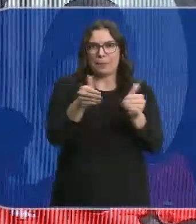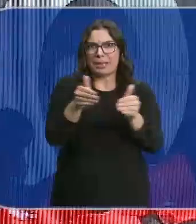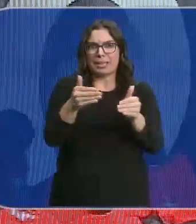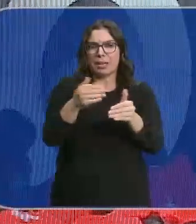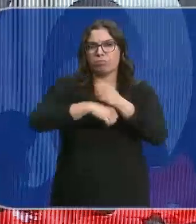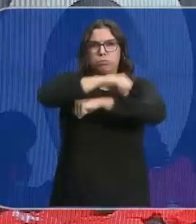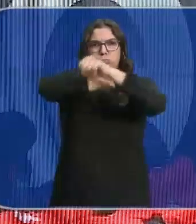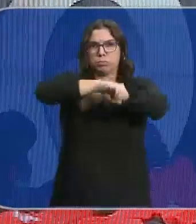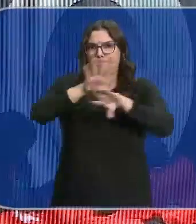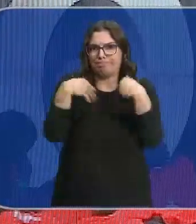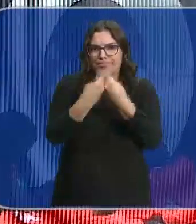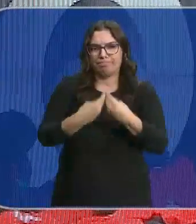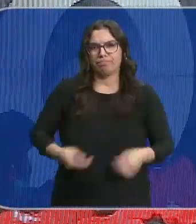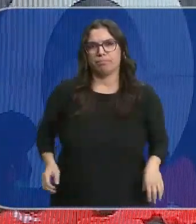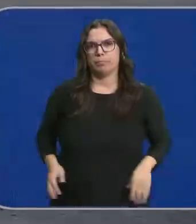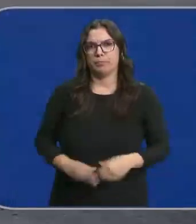están desbordados.